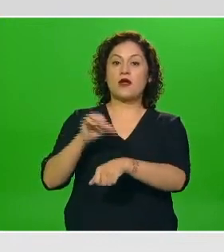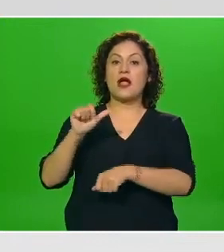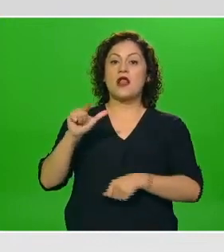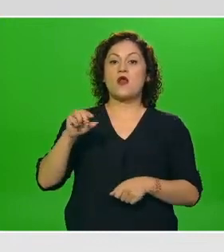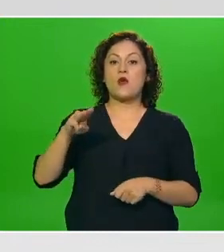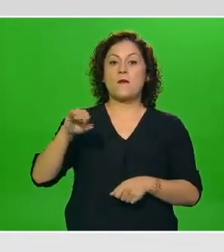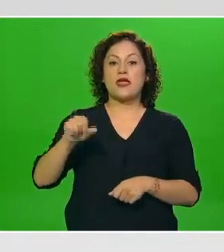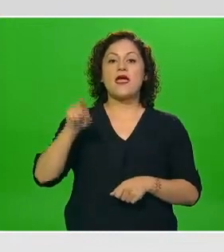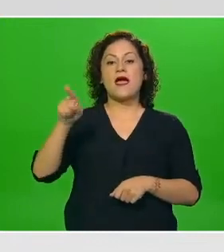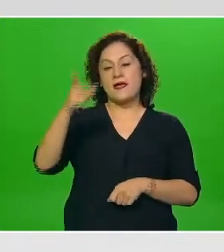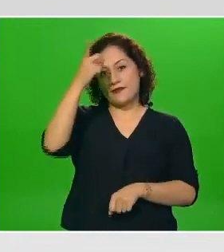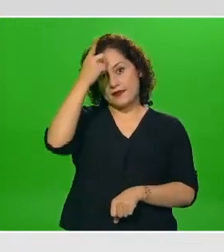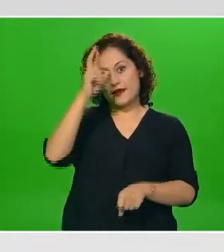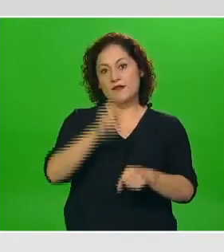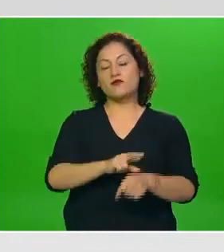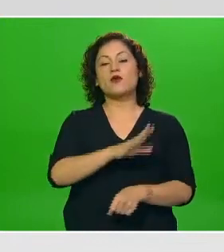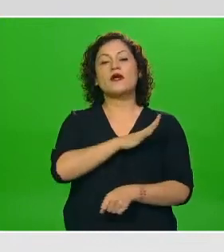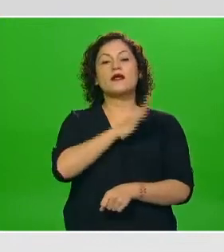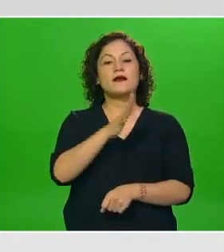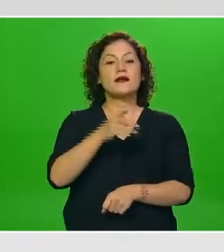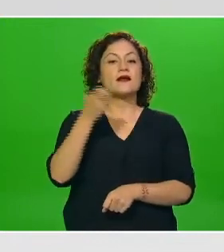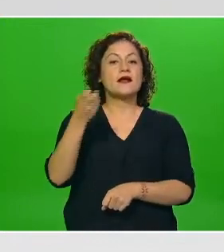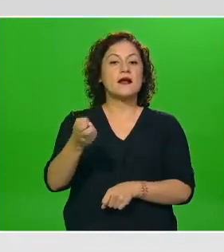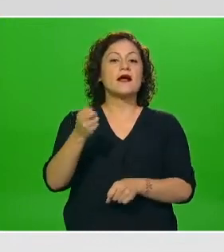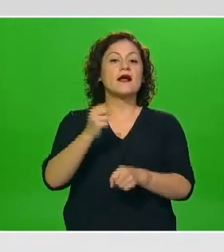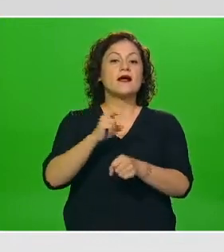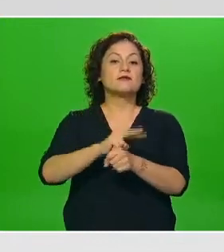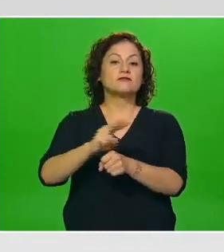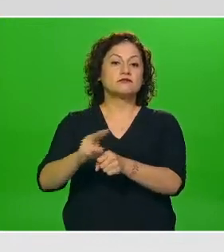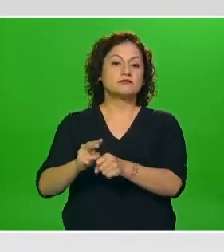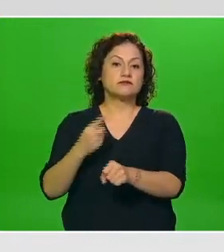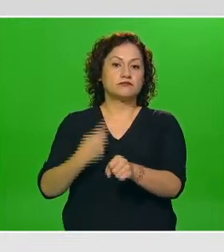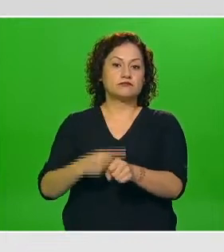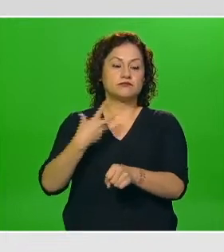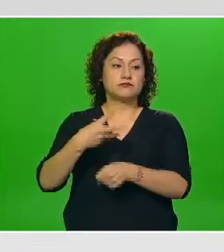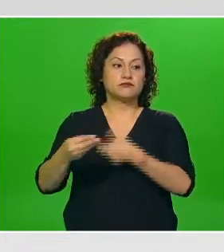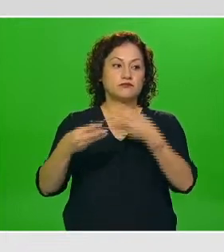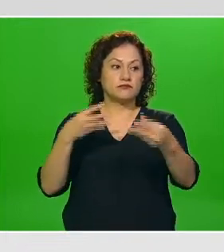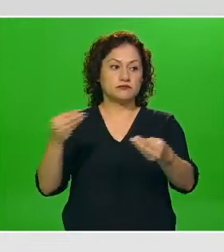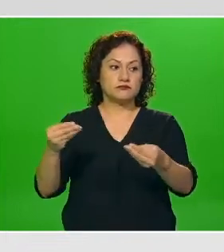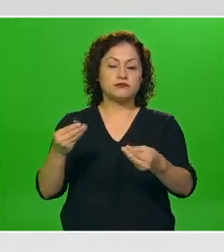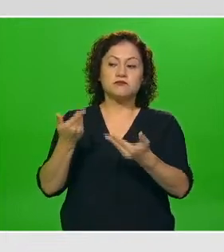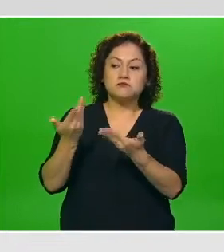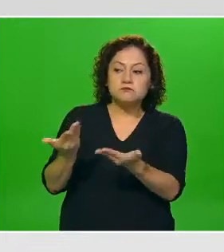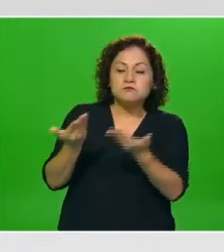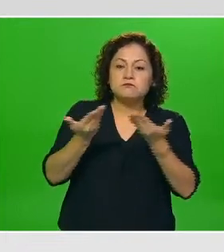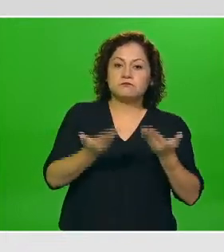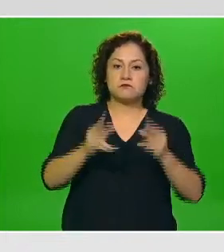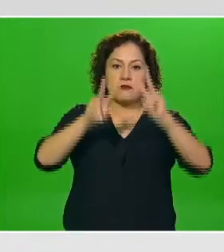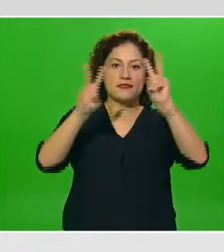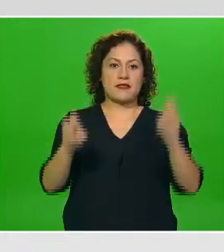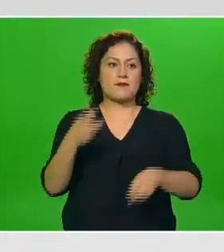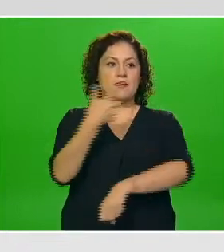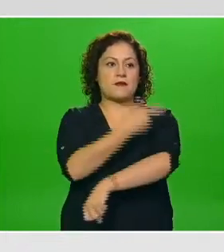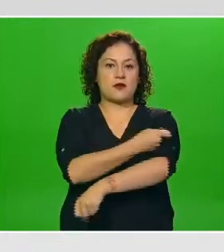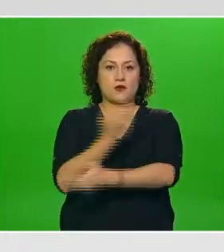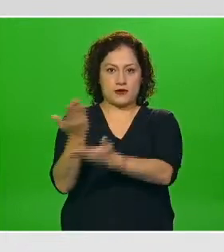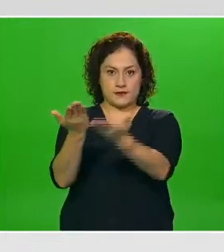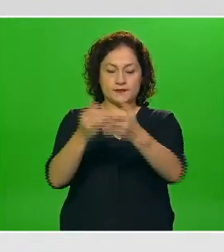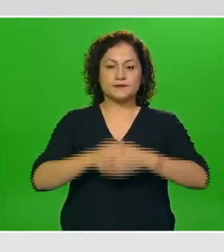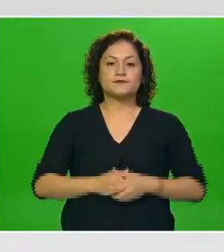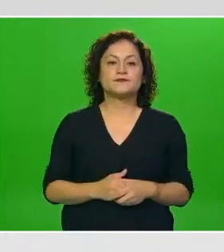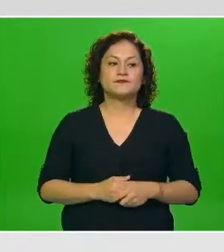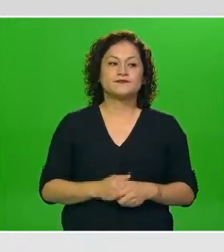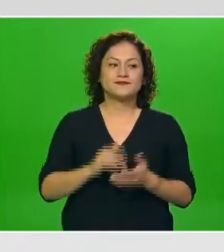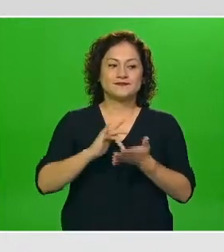general de epidemiología nos compartirá cómo va el avance en la estrategia de vacunación adelante doctor